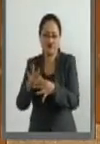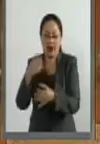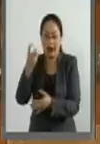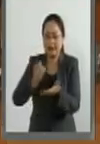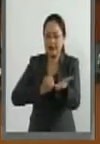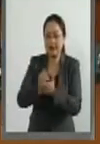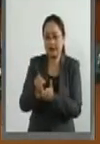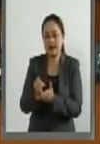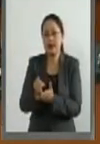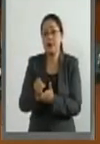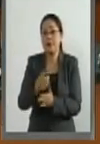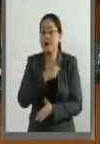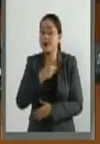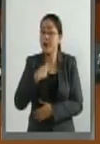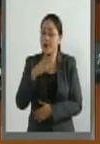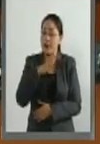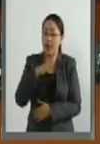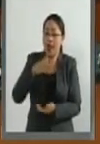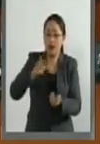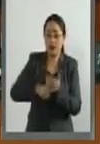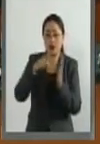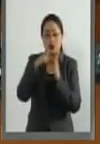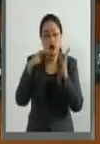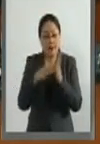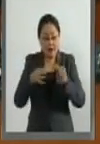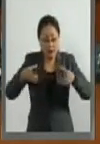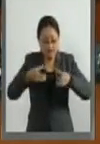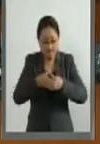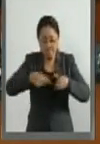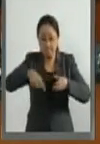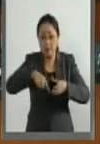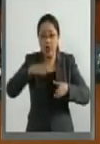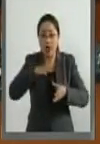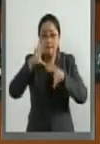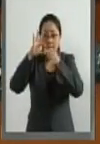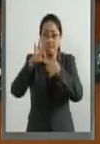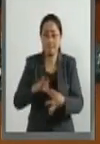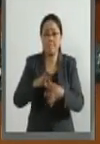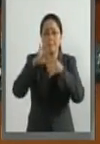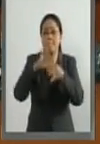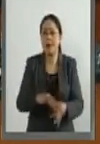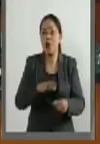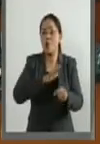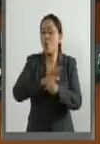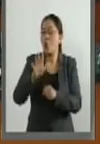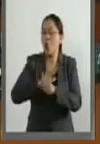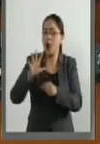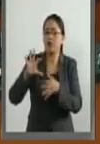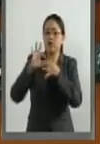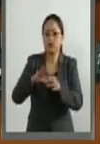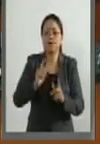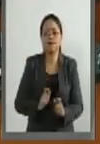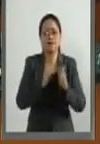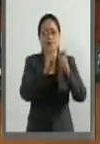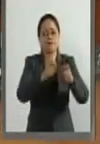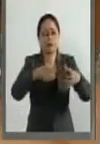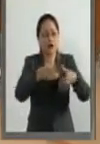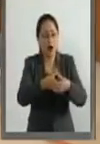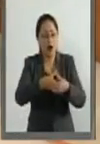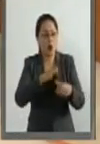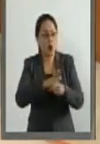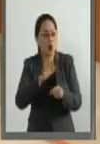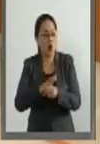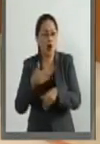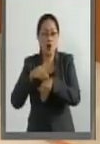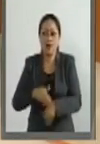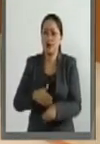Tenemos que tener un reglamento interno que homologue todas las designaciones públicas y que no dependa